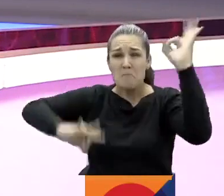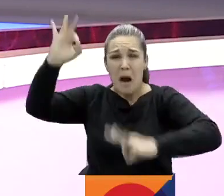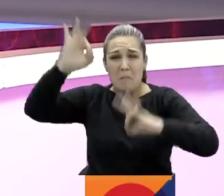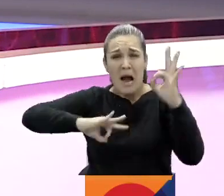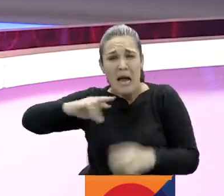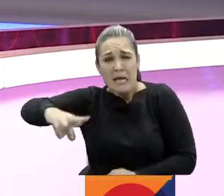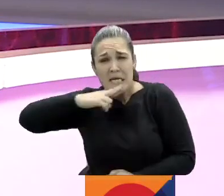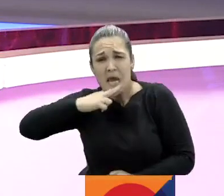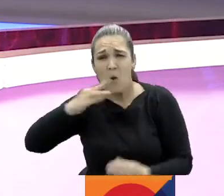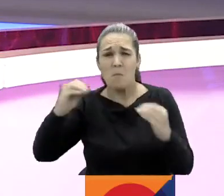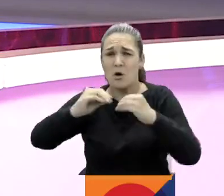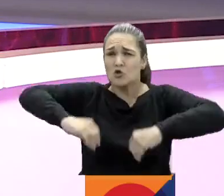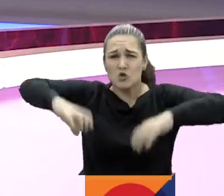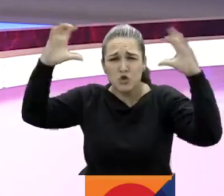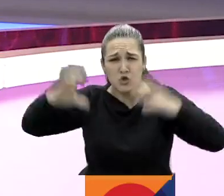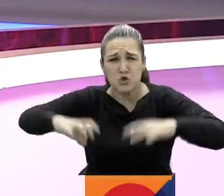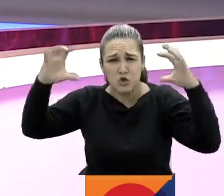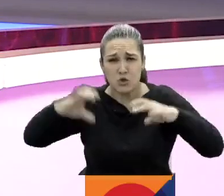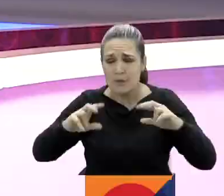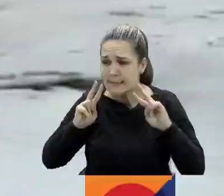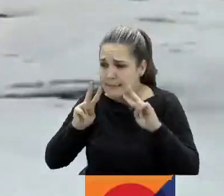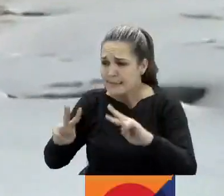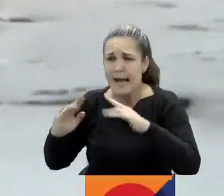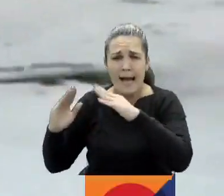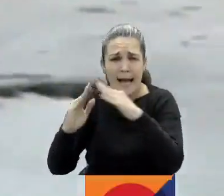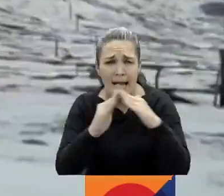aseguraron que los daños son cuantiosos.